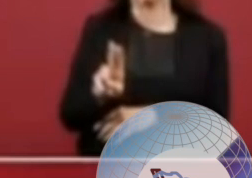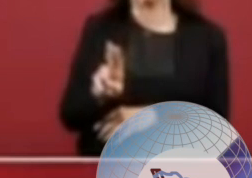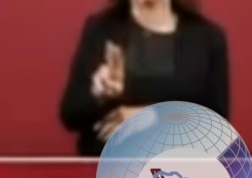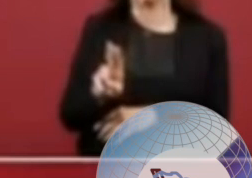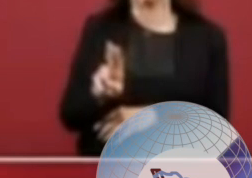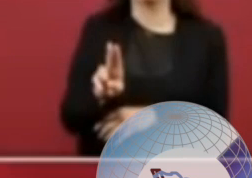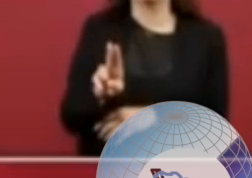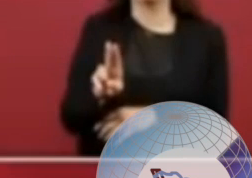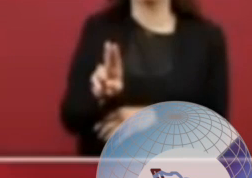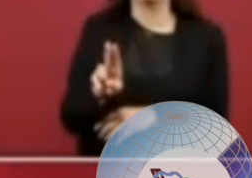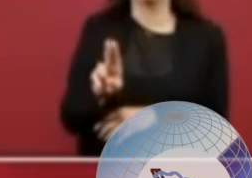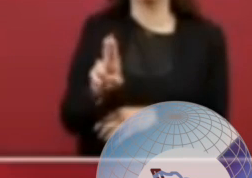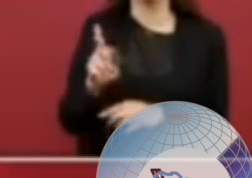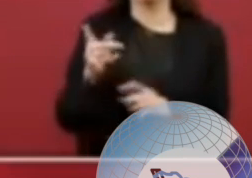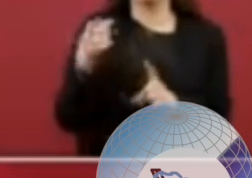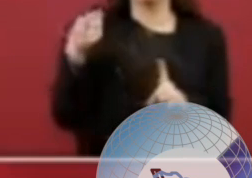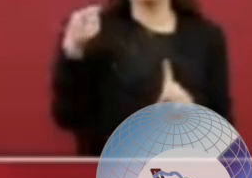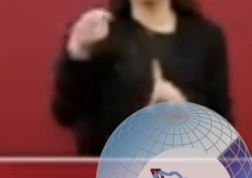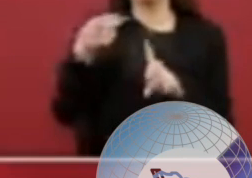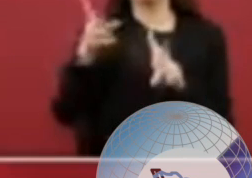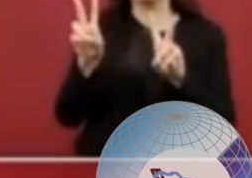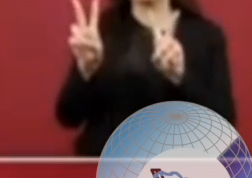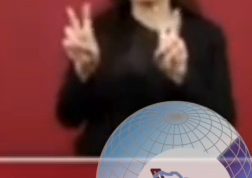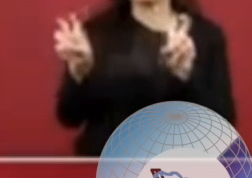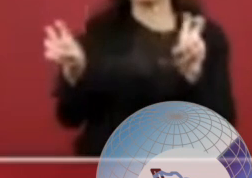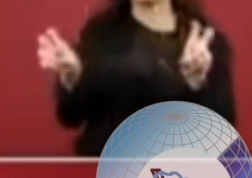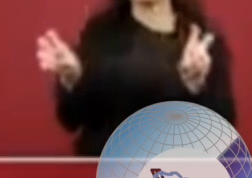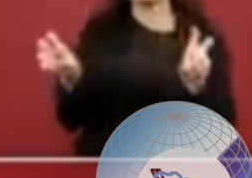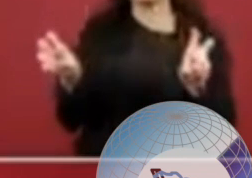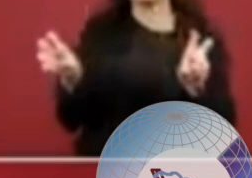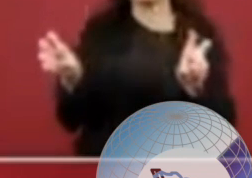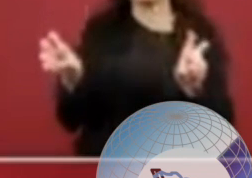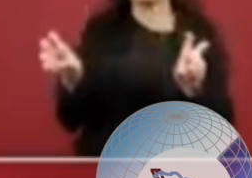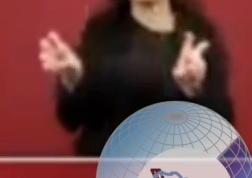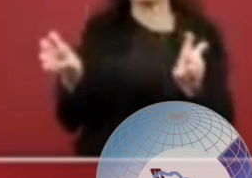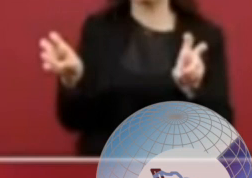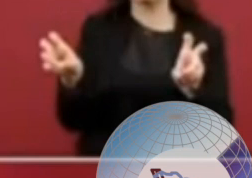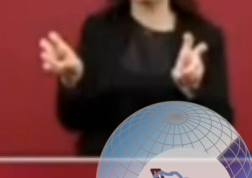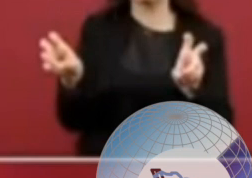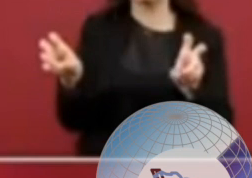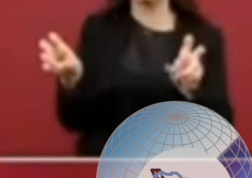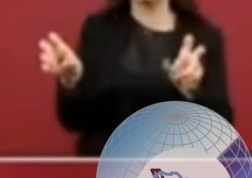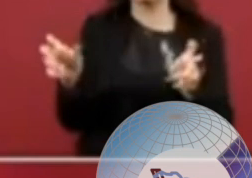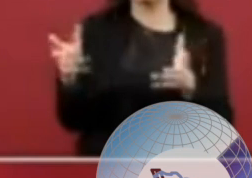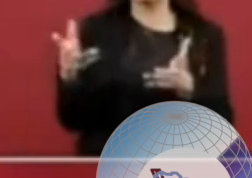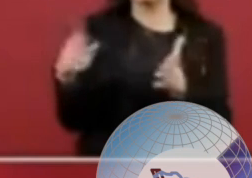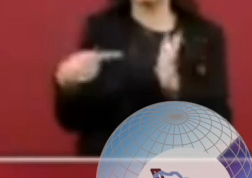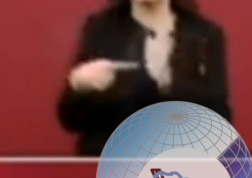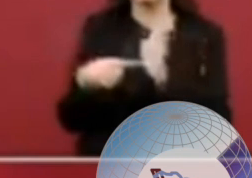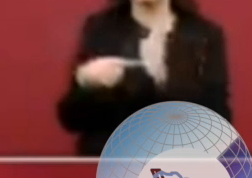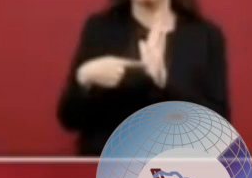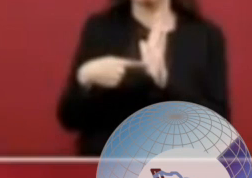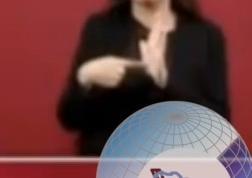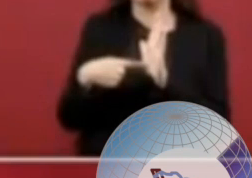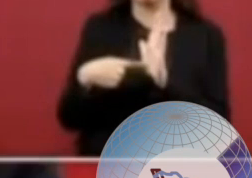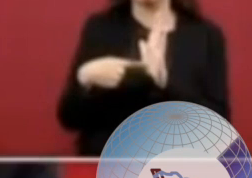que se pueda garantizar